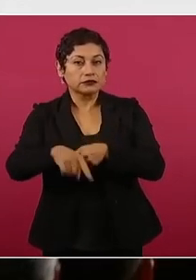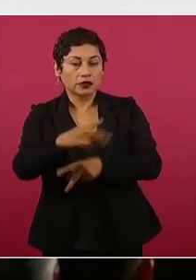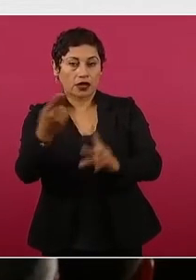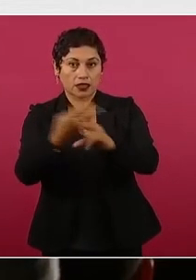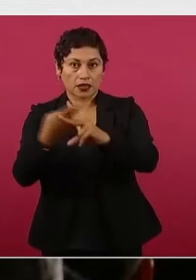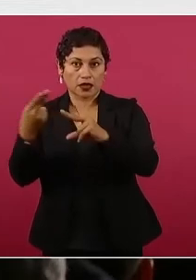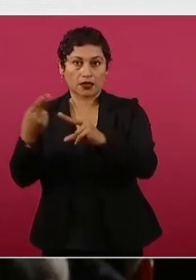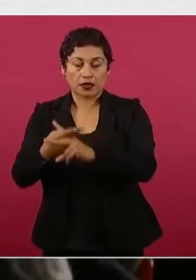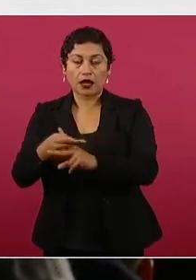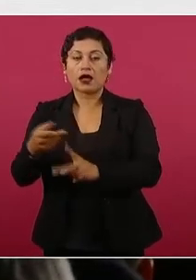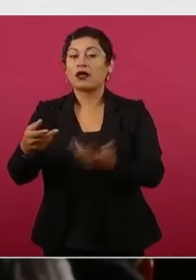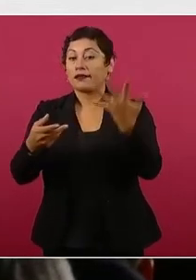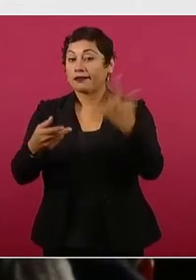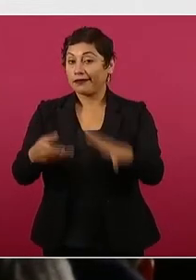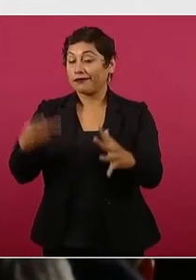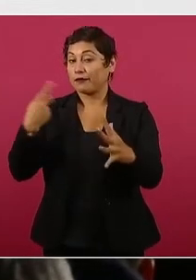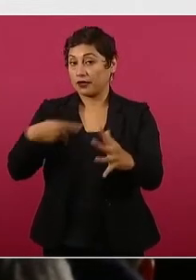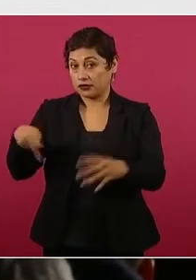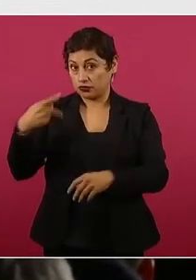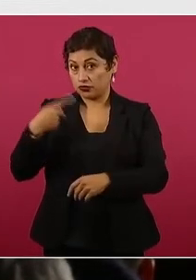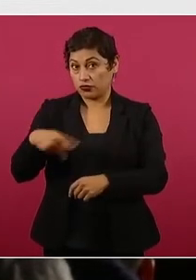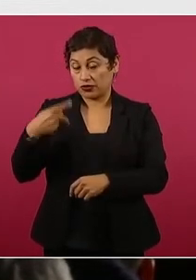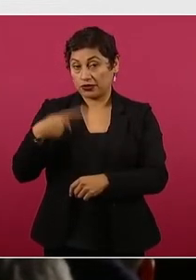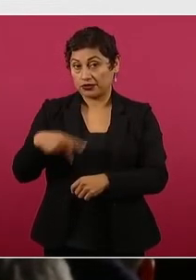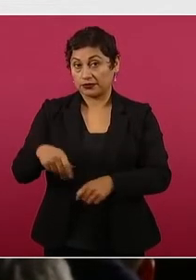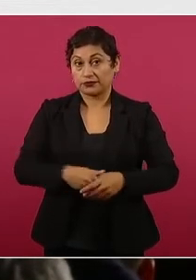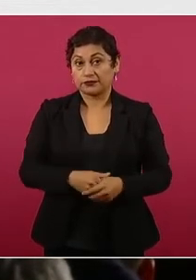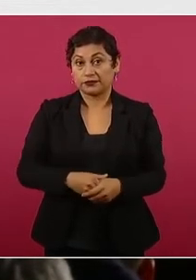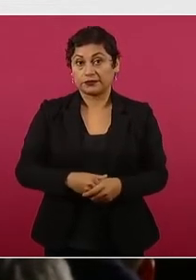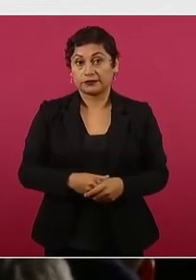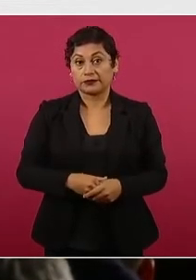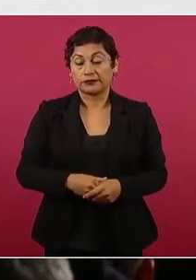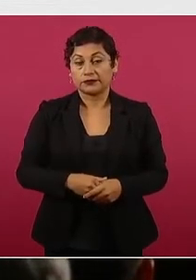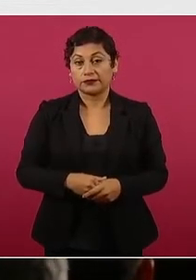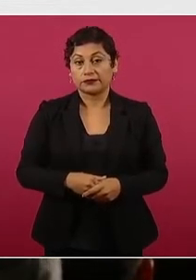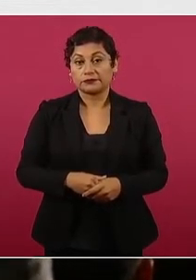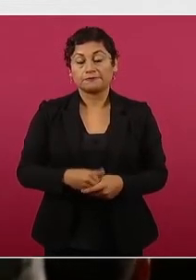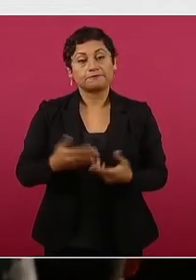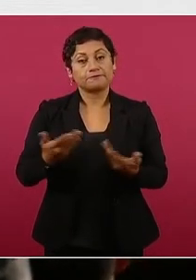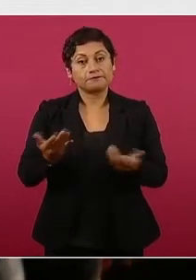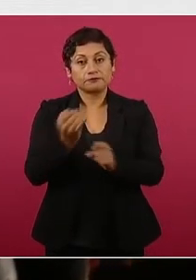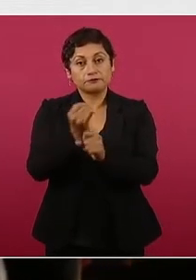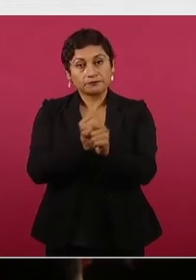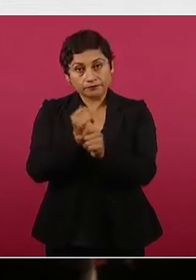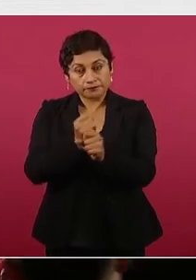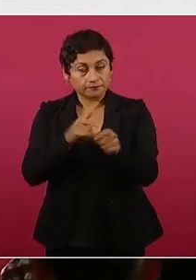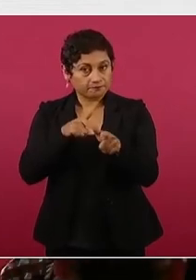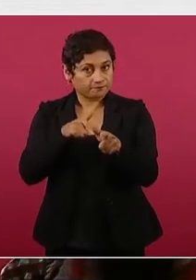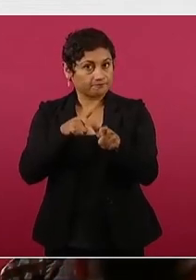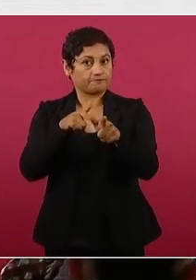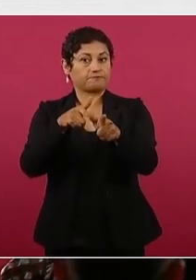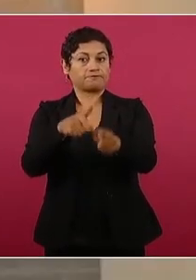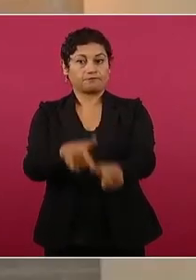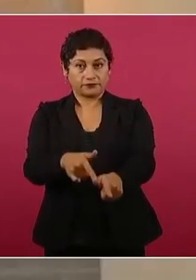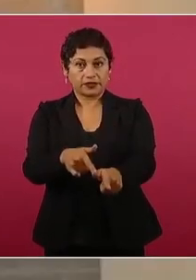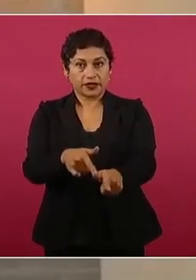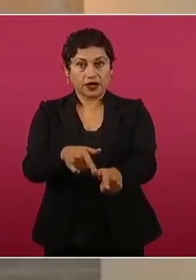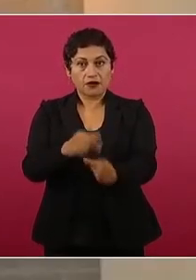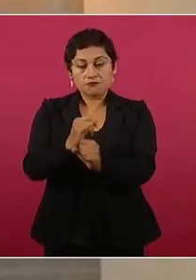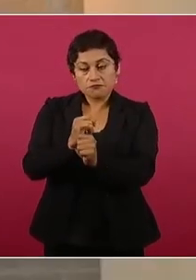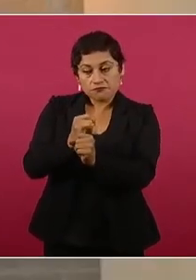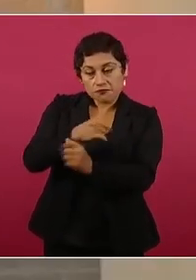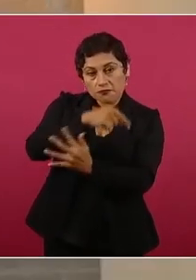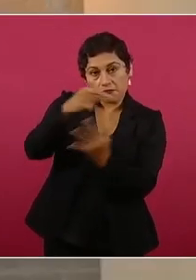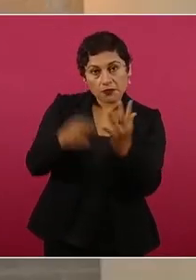personas periodistas, sigue las investigaciones de estos 10 casos